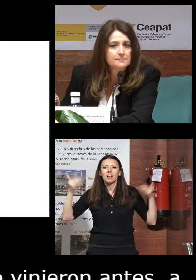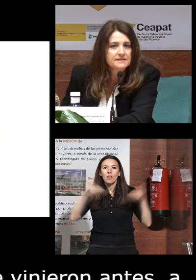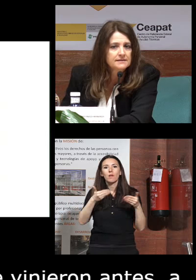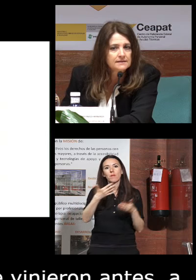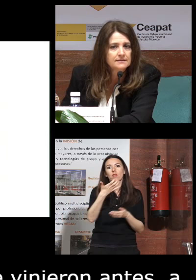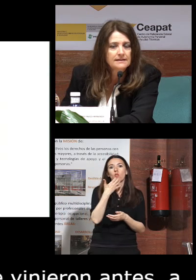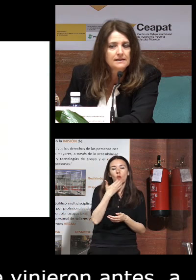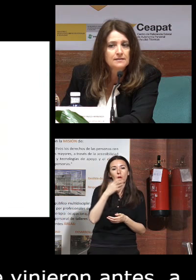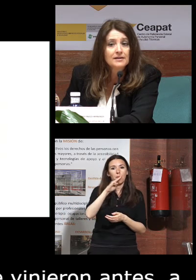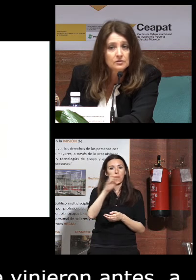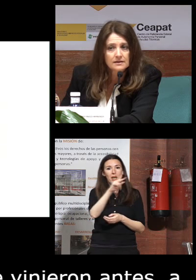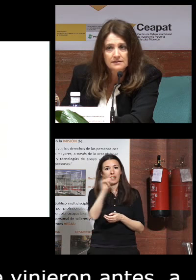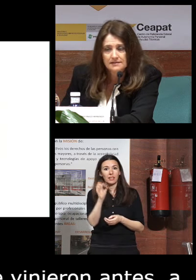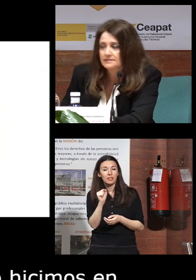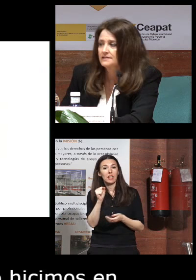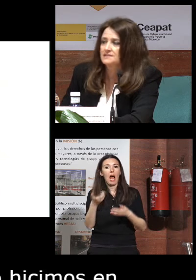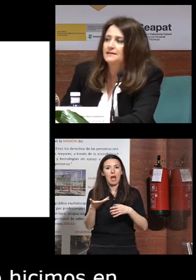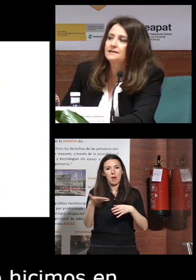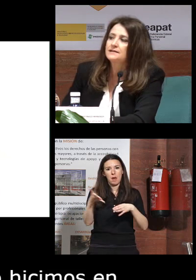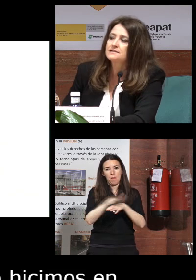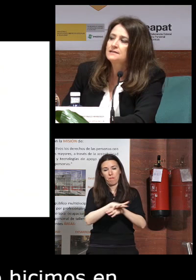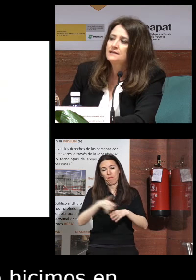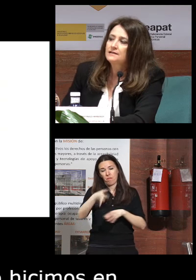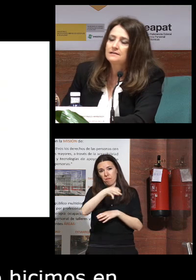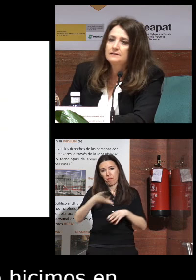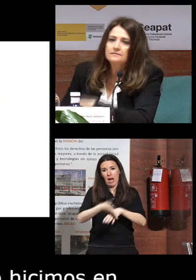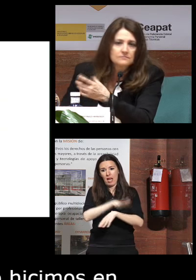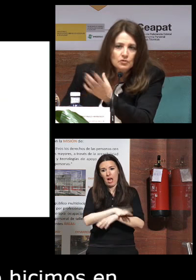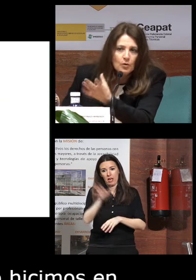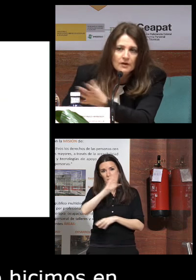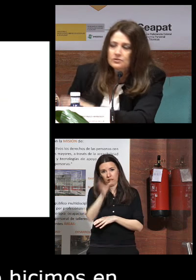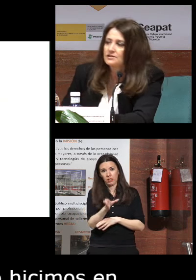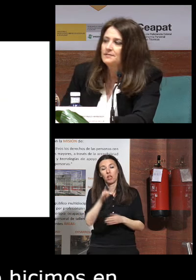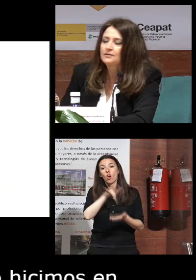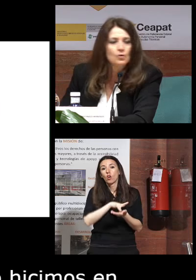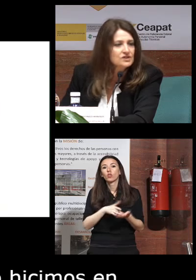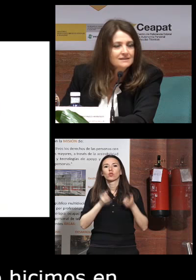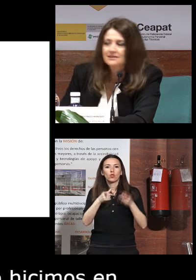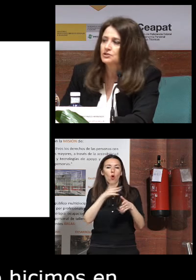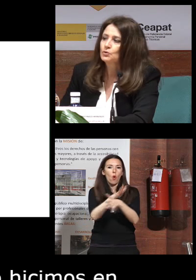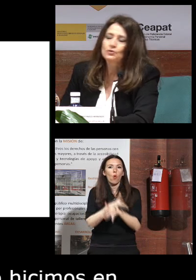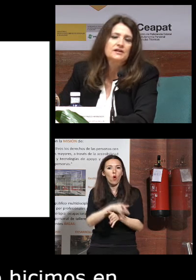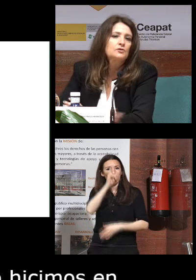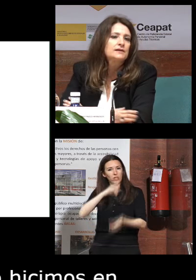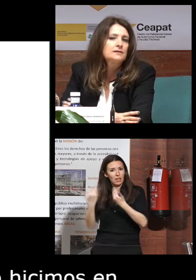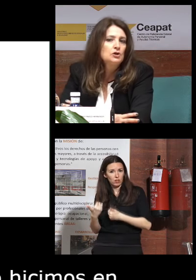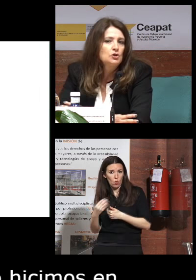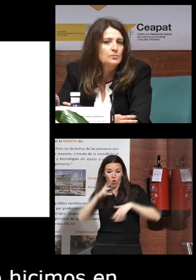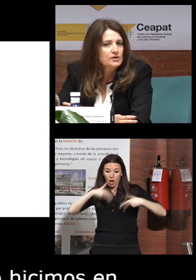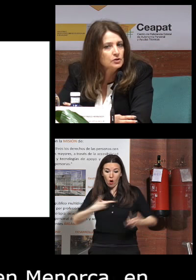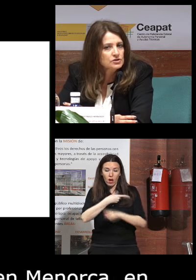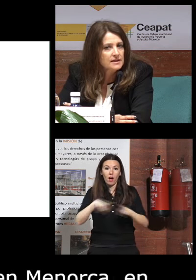Grand Gen Petita en Menorca en las Islas Baleares en torno a juegos también juegos de antes juegos de ahora